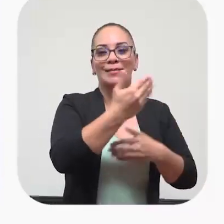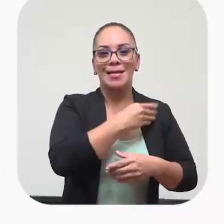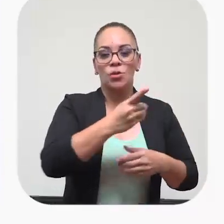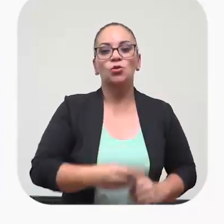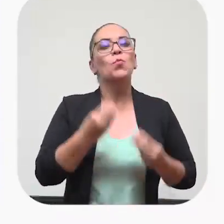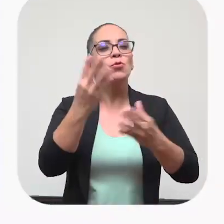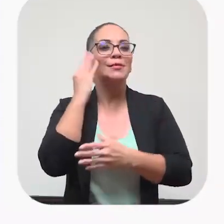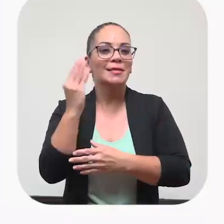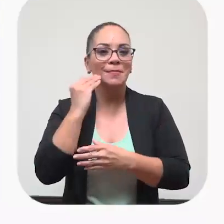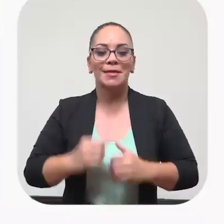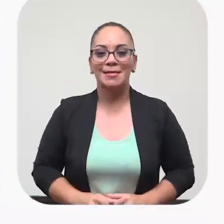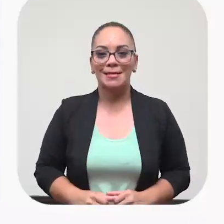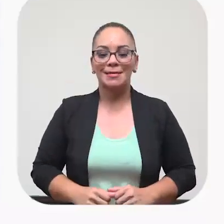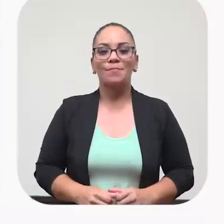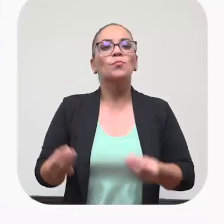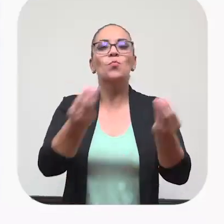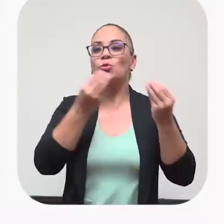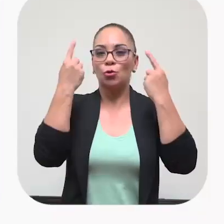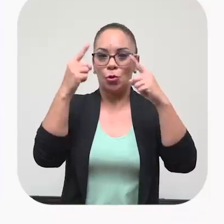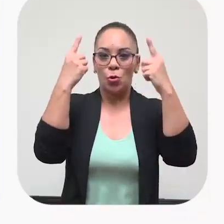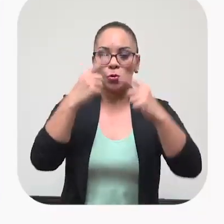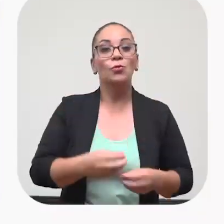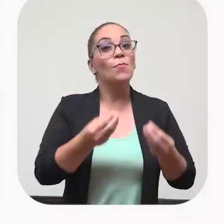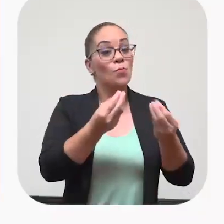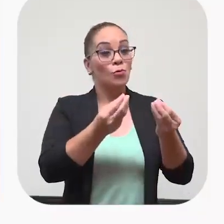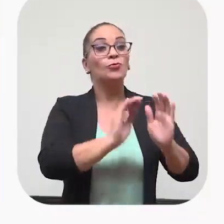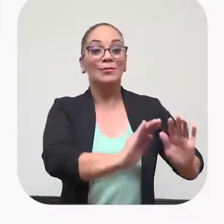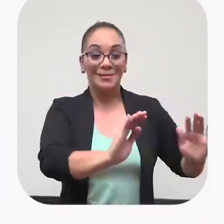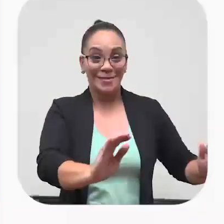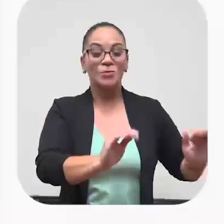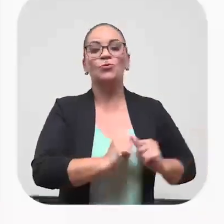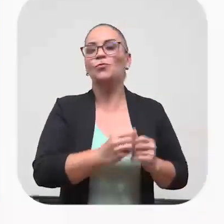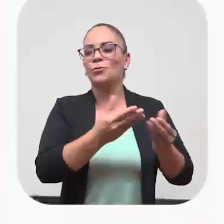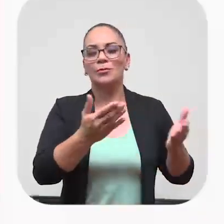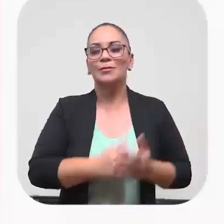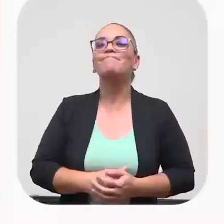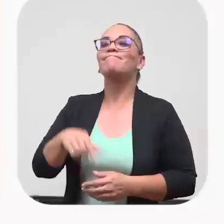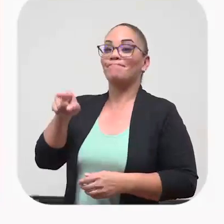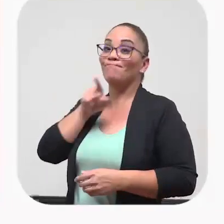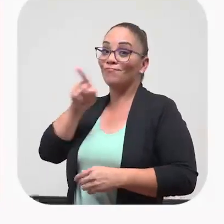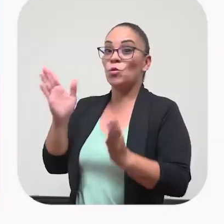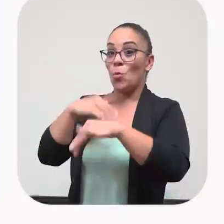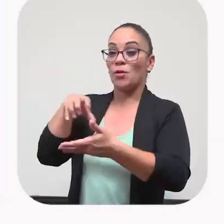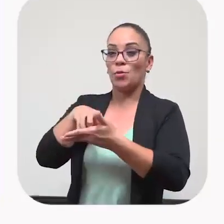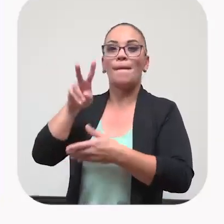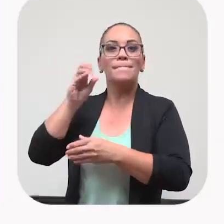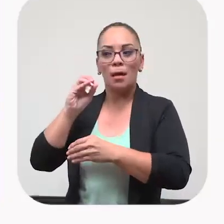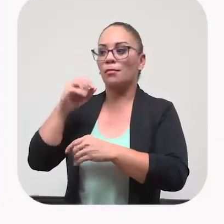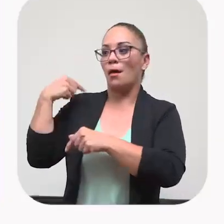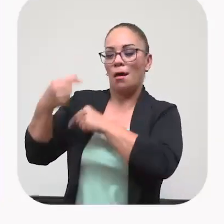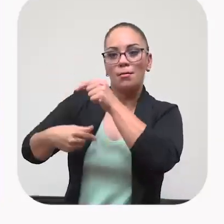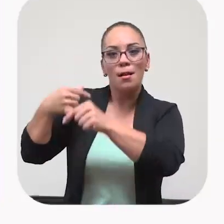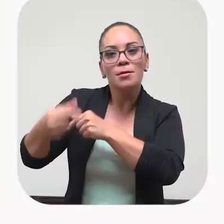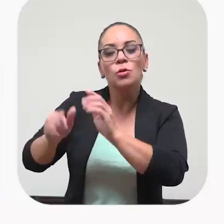con muchas experiencias, muchos logros y muchos chicos detrás de mí. Sin duda. 20